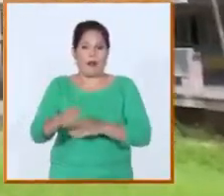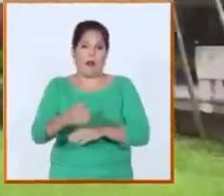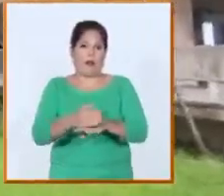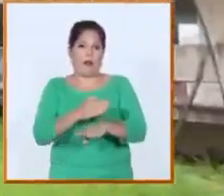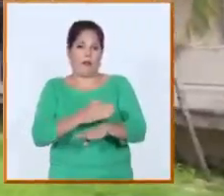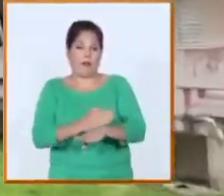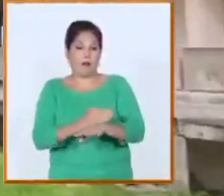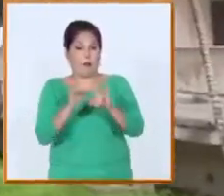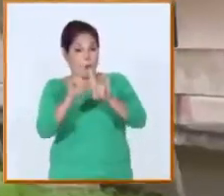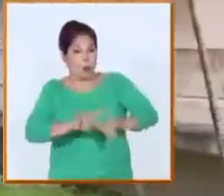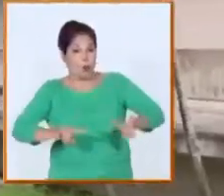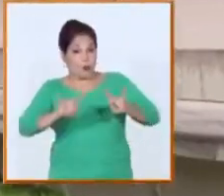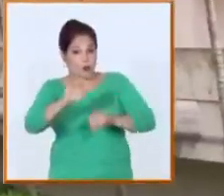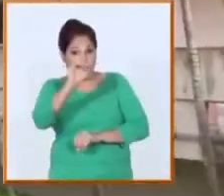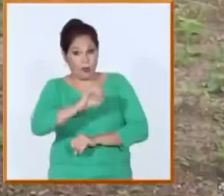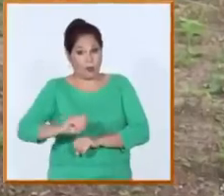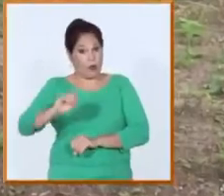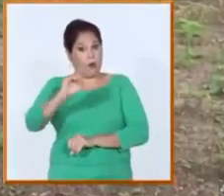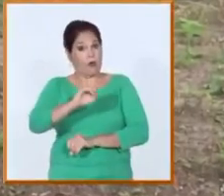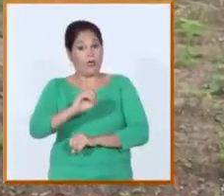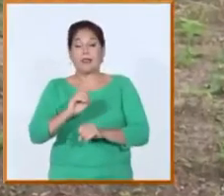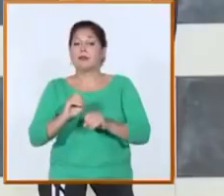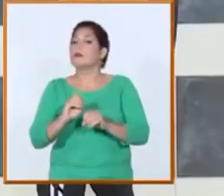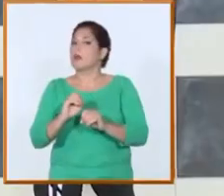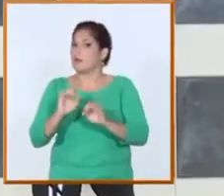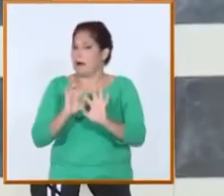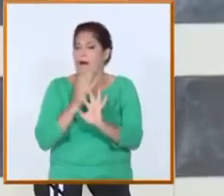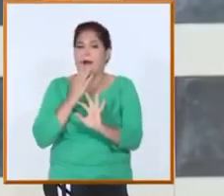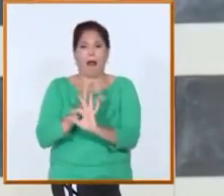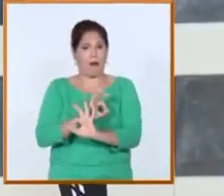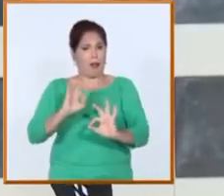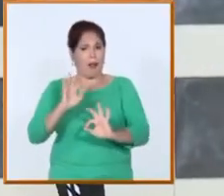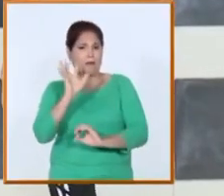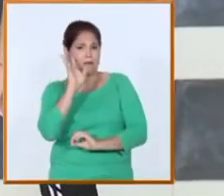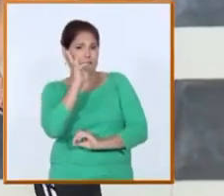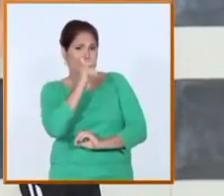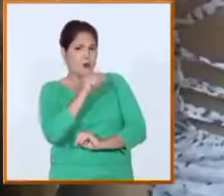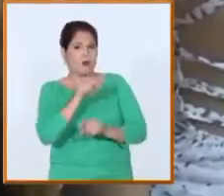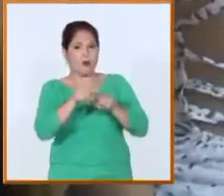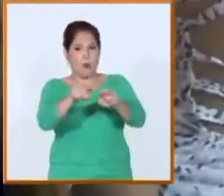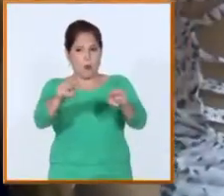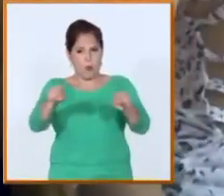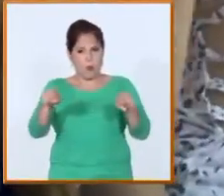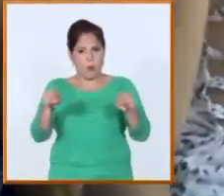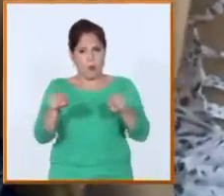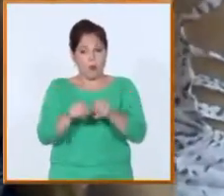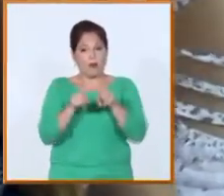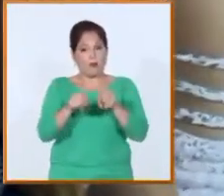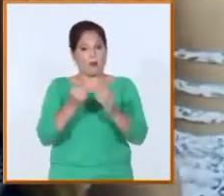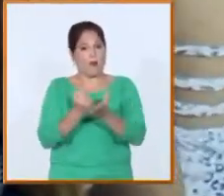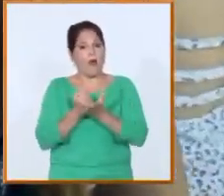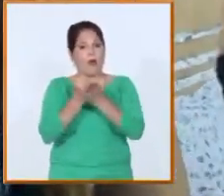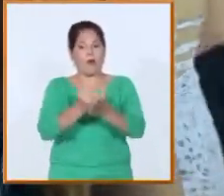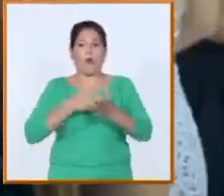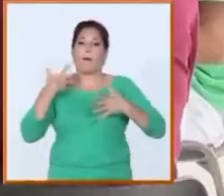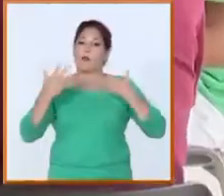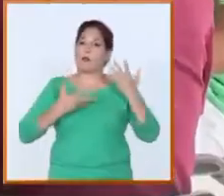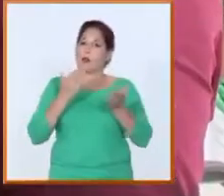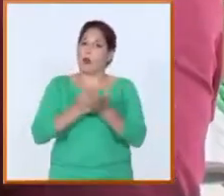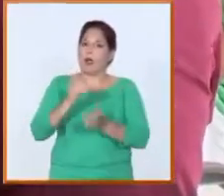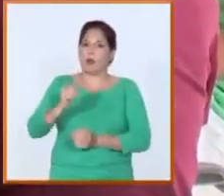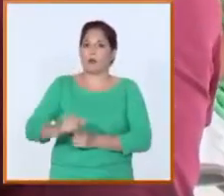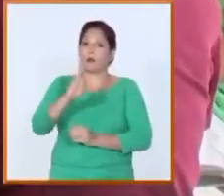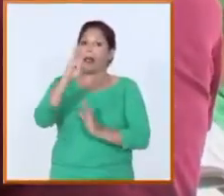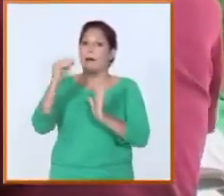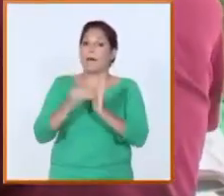la Universidad de Oriente resalta desde la calidad y estética de sus instalaciones lo que contribuye en la motivación de los casi 3